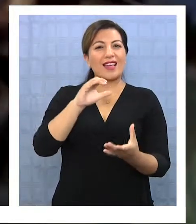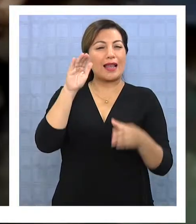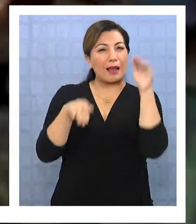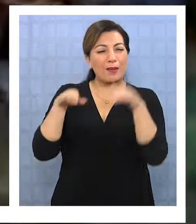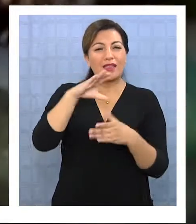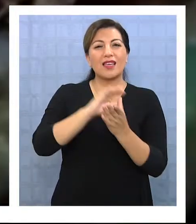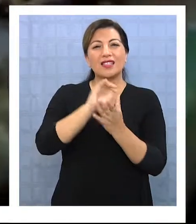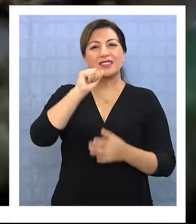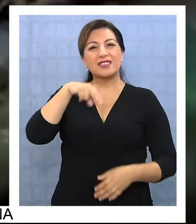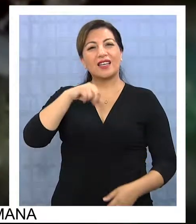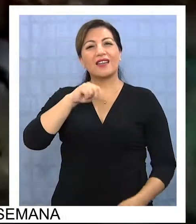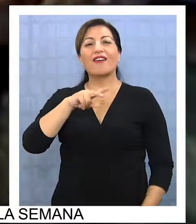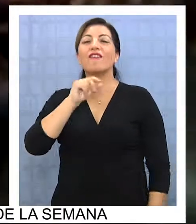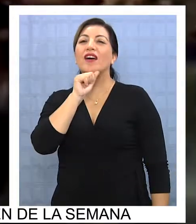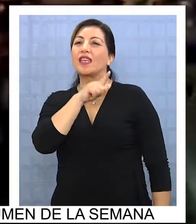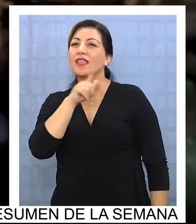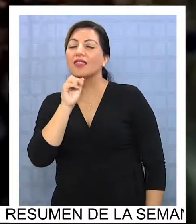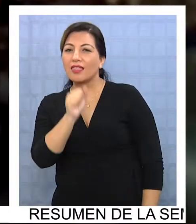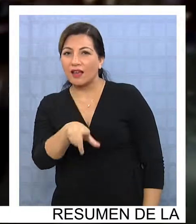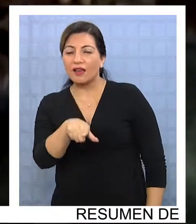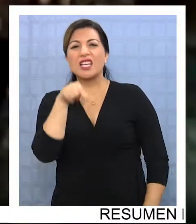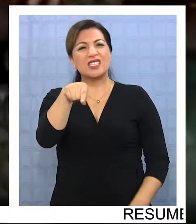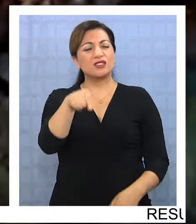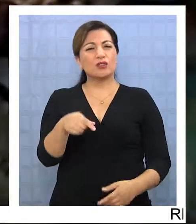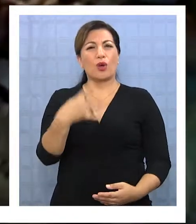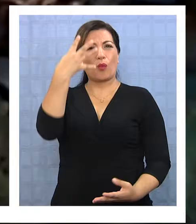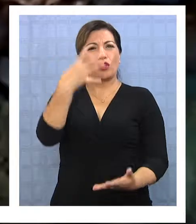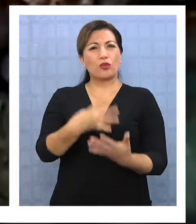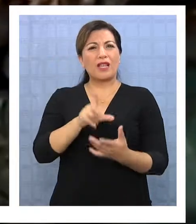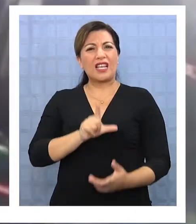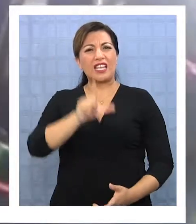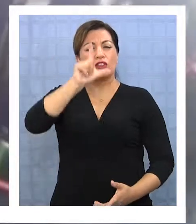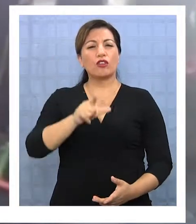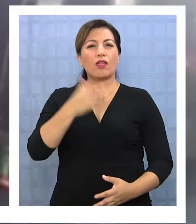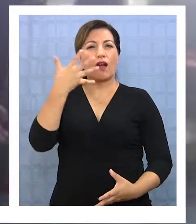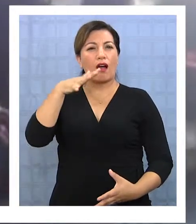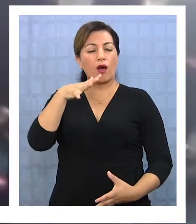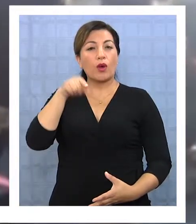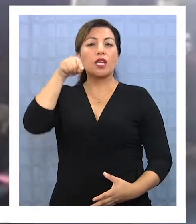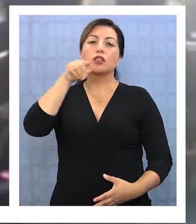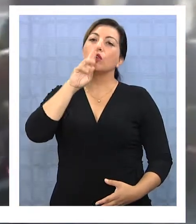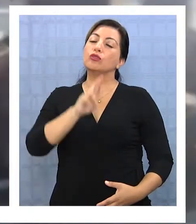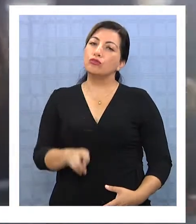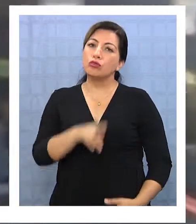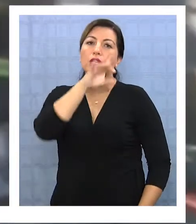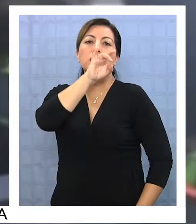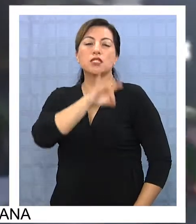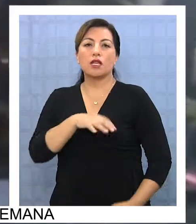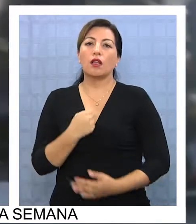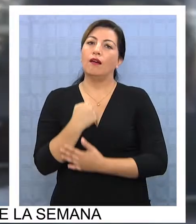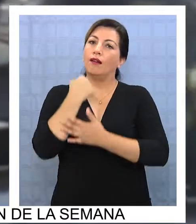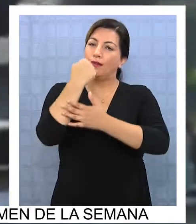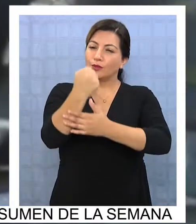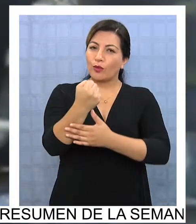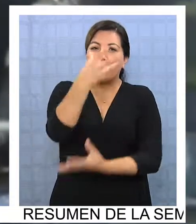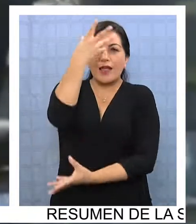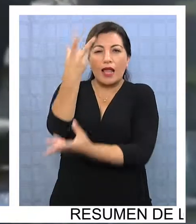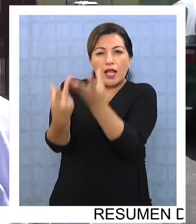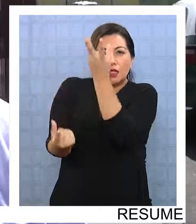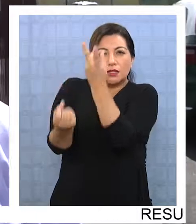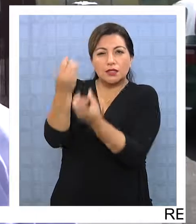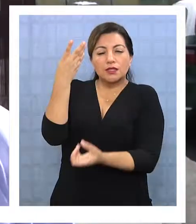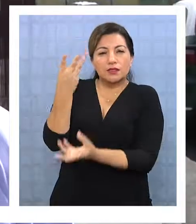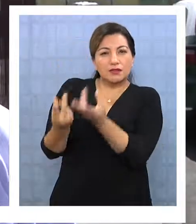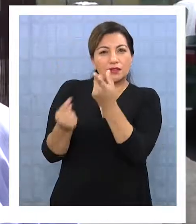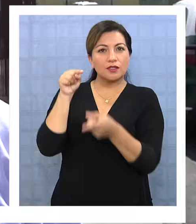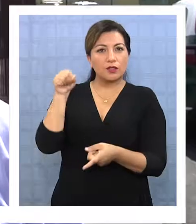.000 litros de agua. Por eso mismo se destinó esa máquina al sur de Chile a hacer frente a estos incendios, estos